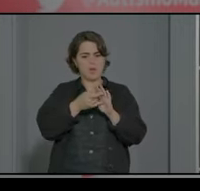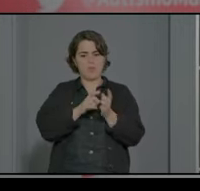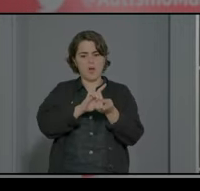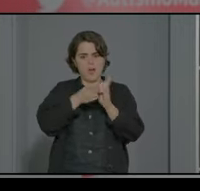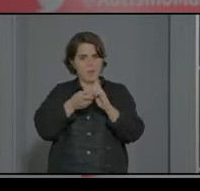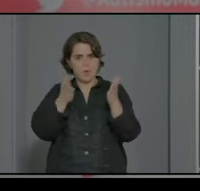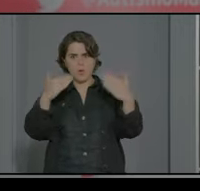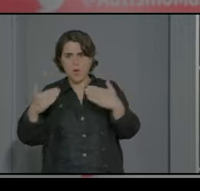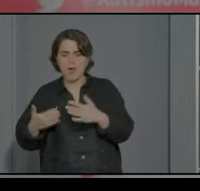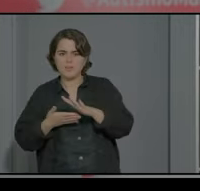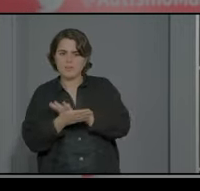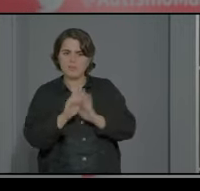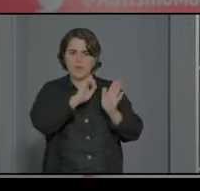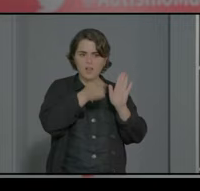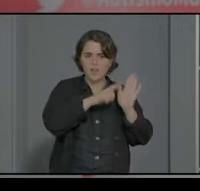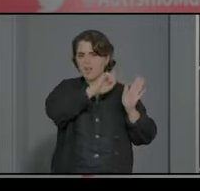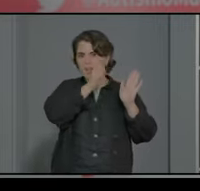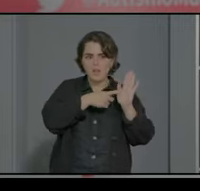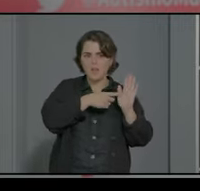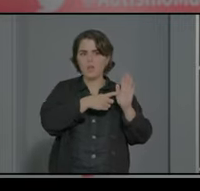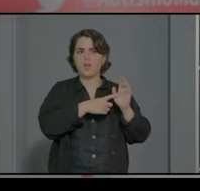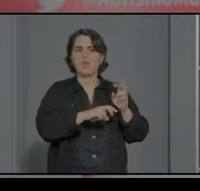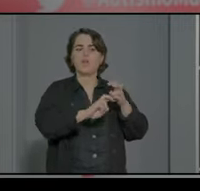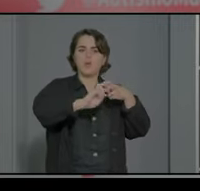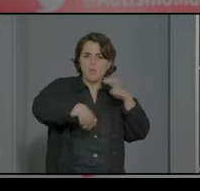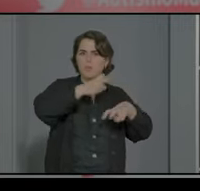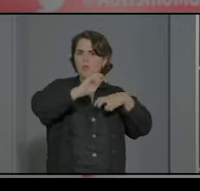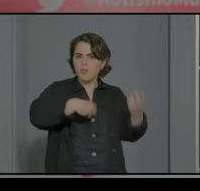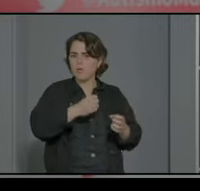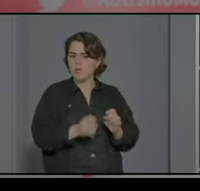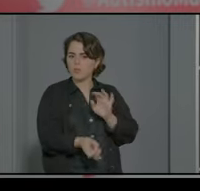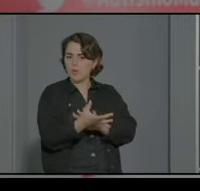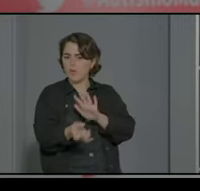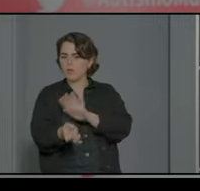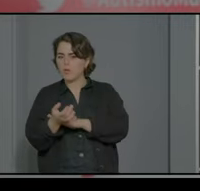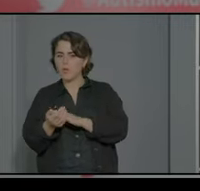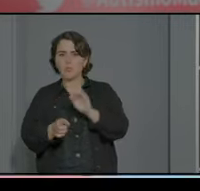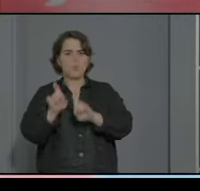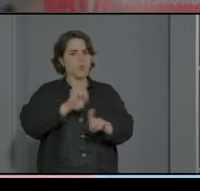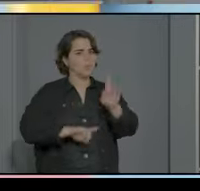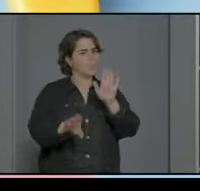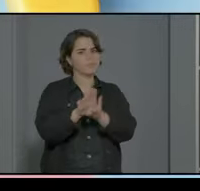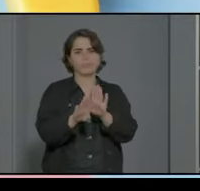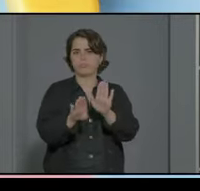no hacemos más que cambiar las leyes orgánicas salen nuevos decretos nuevas órdenes y seguimos con los mismos problemas